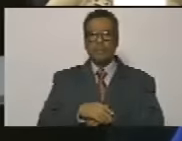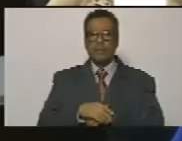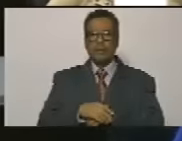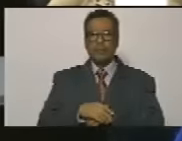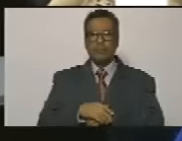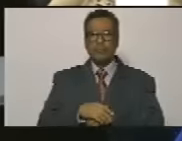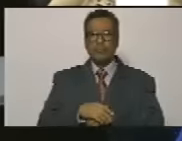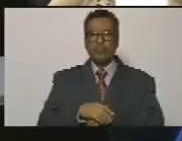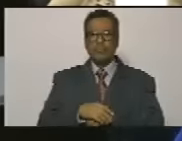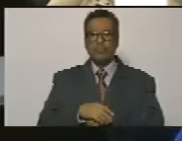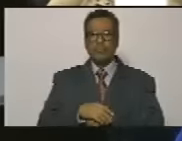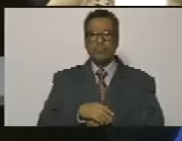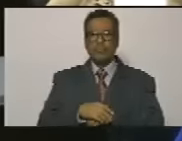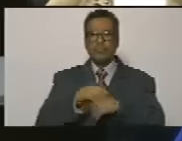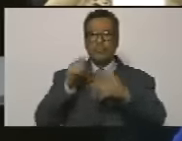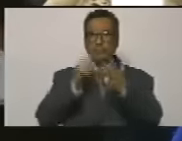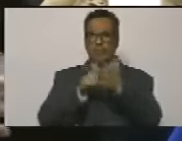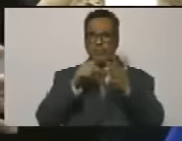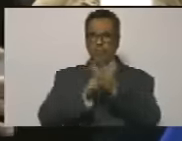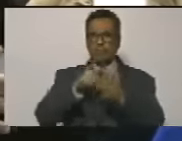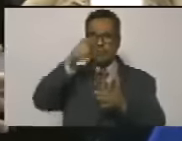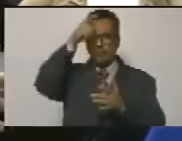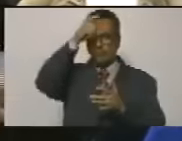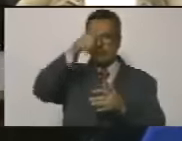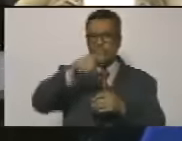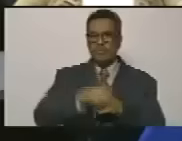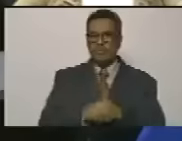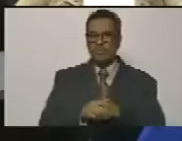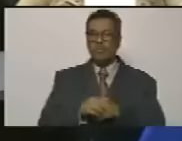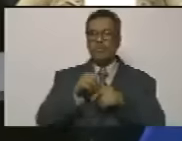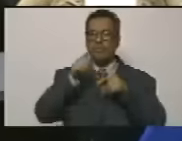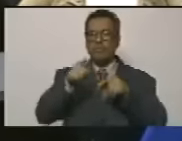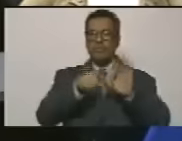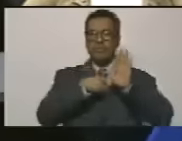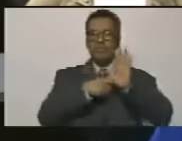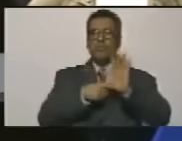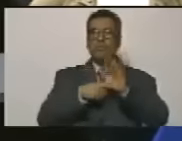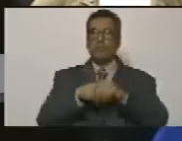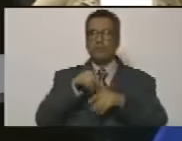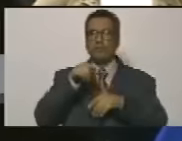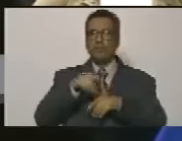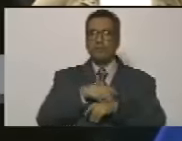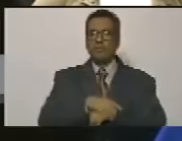el punto fijismo está demostrado